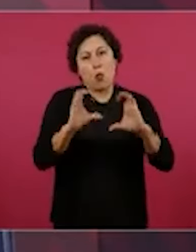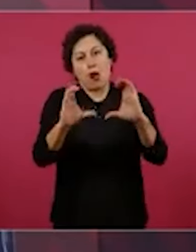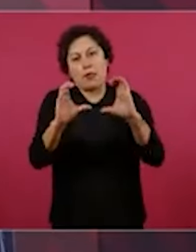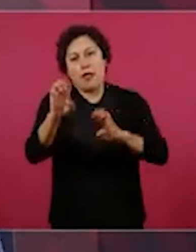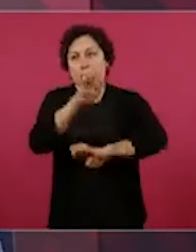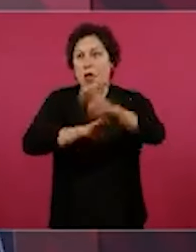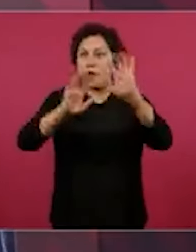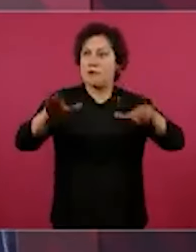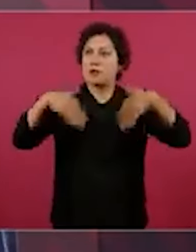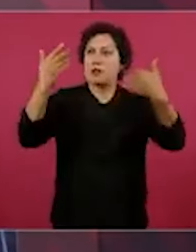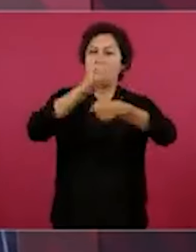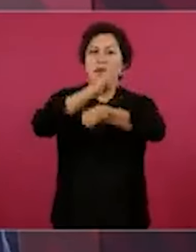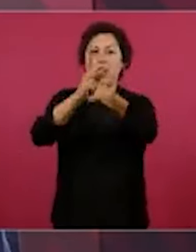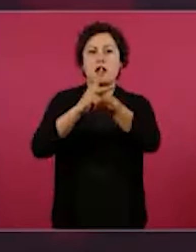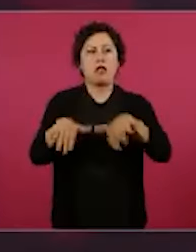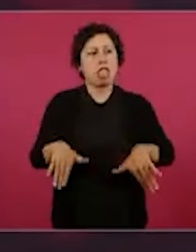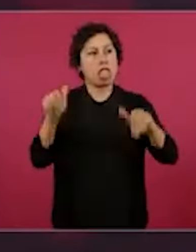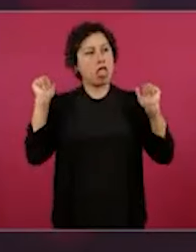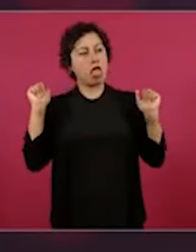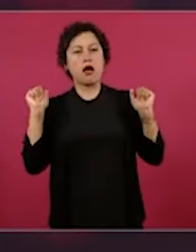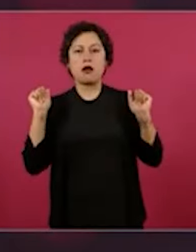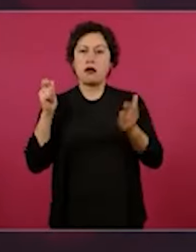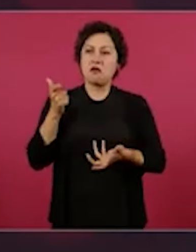llegando inversión extranjera, puro cuento,